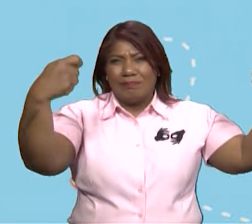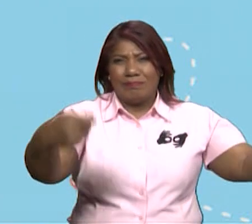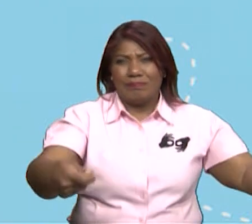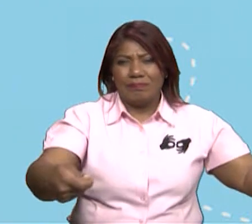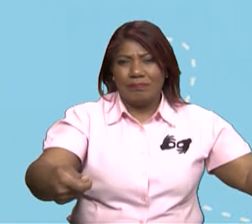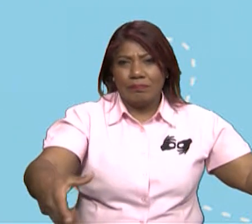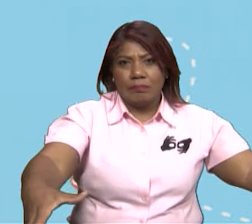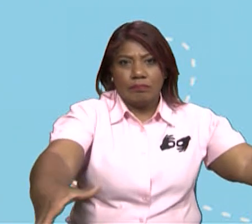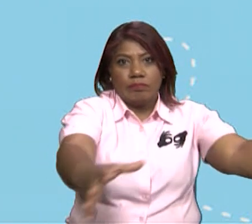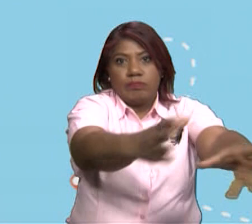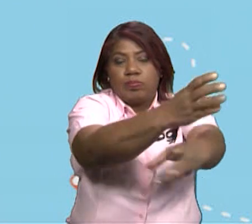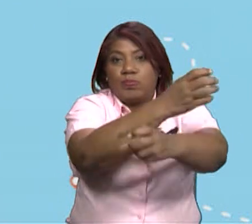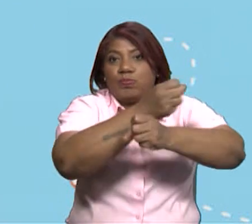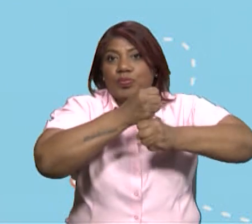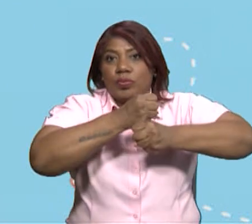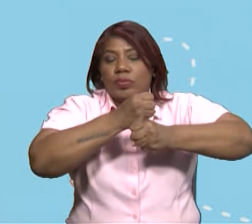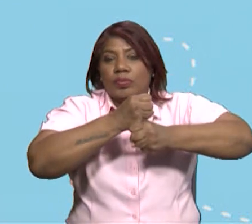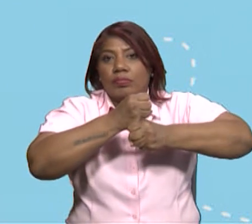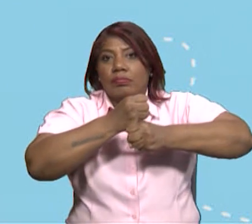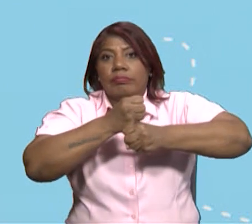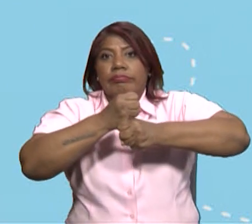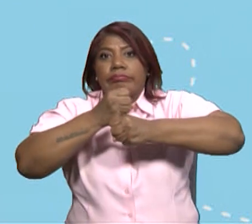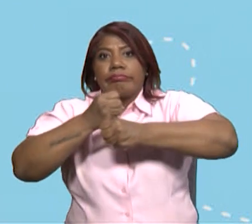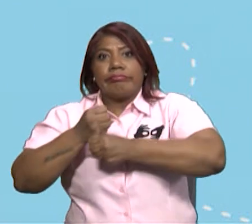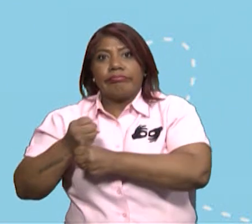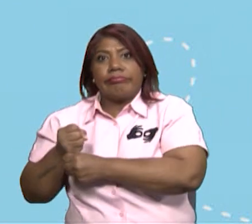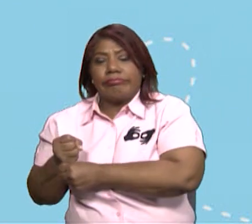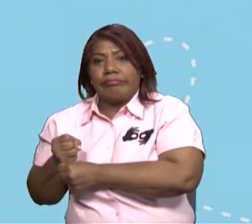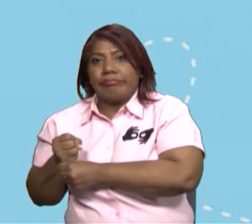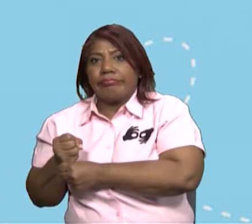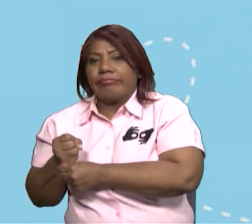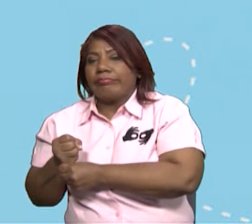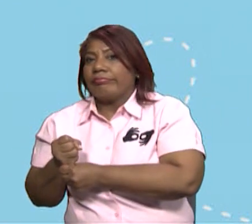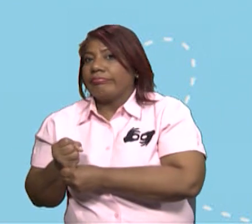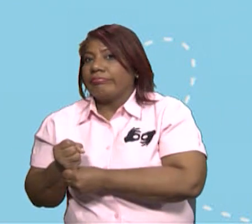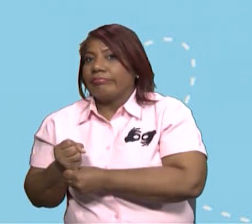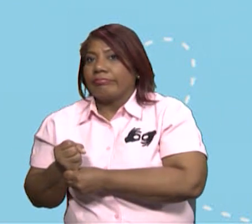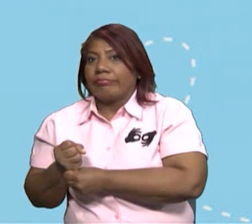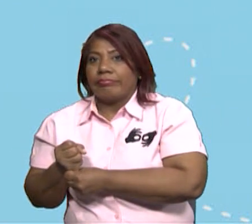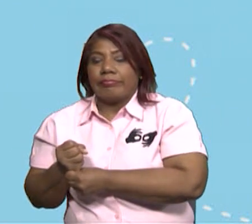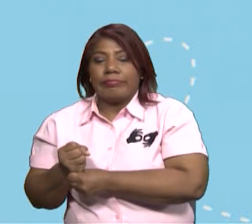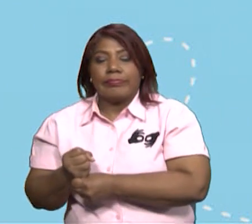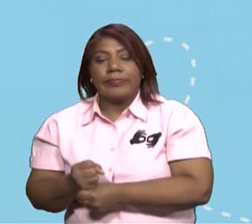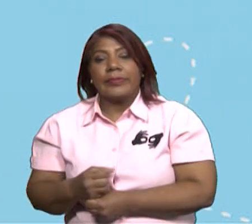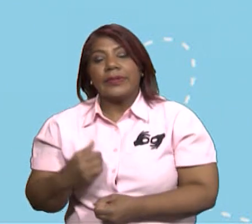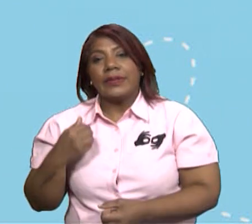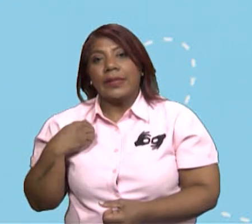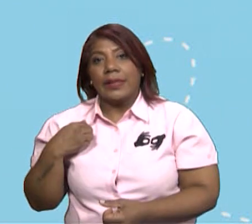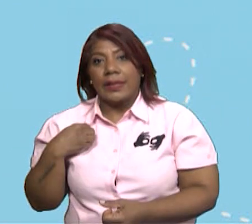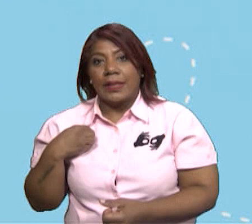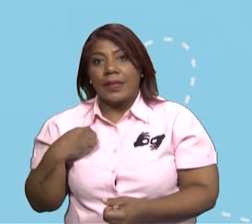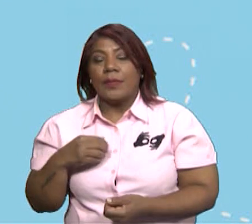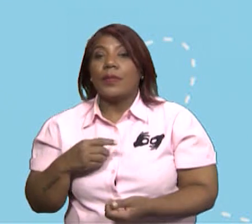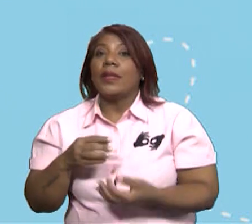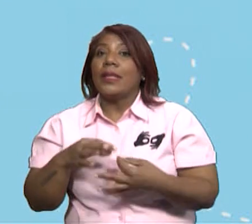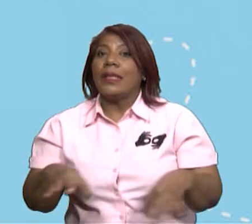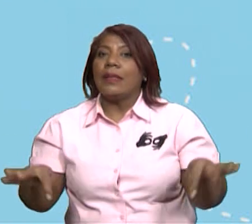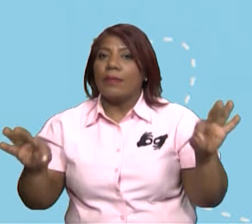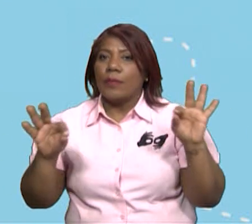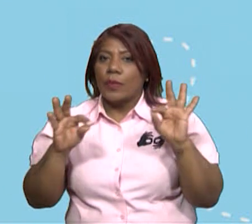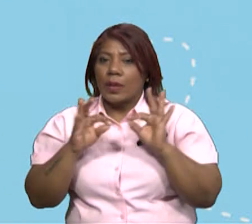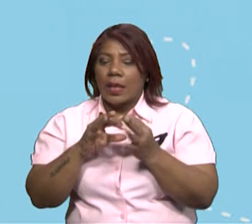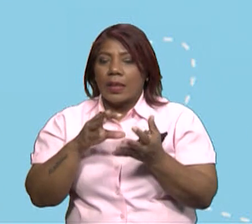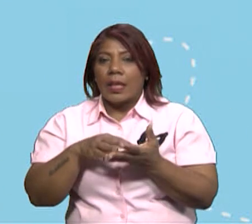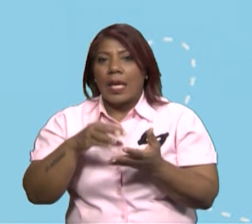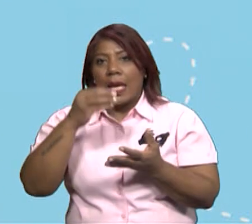agotamiento de mayor parte de las poblaciones de peces es sin duda la causa de cambios importantes en